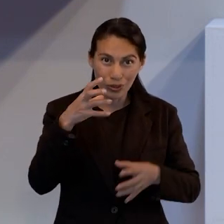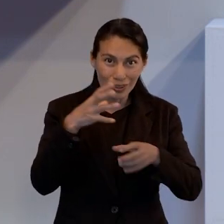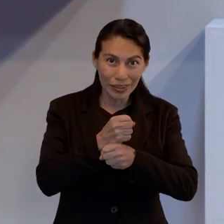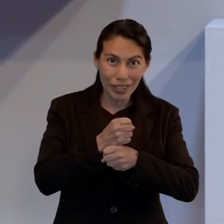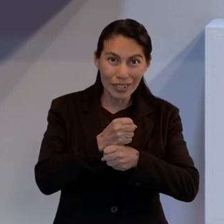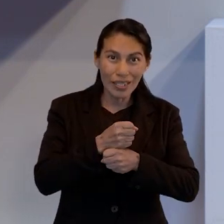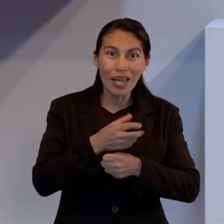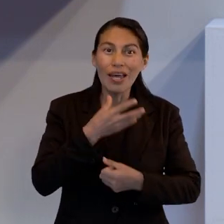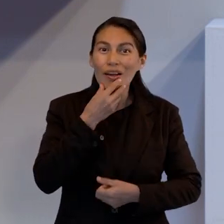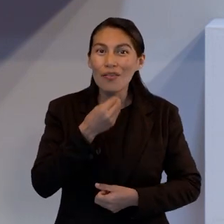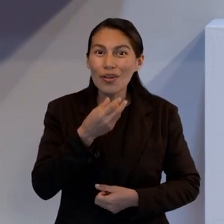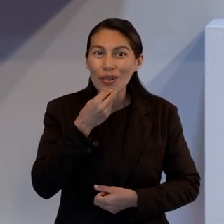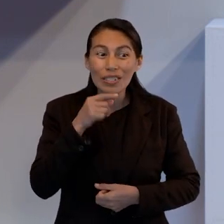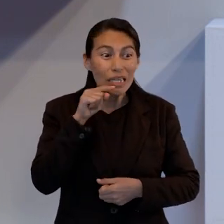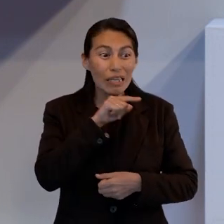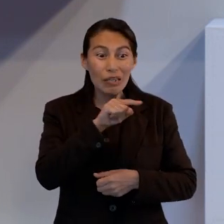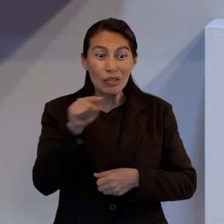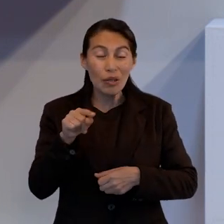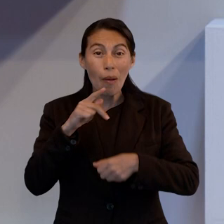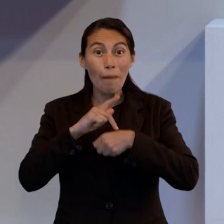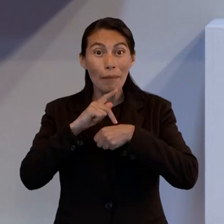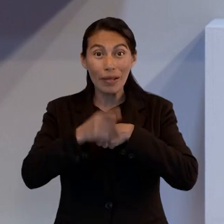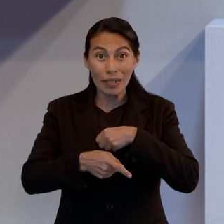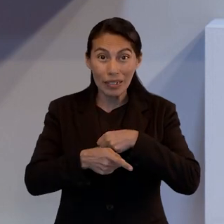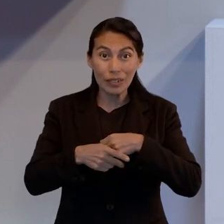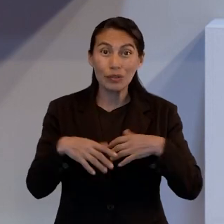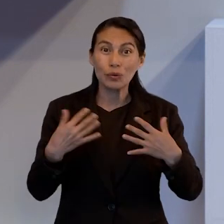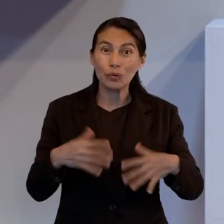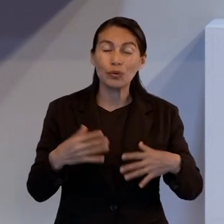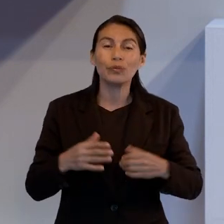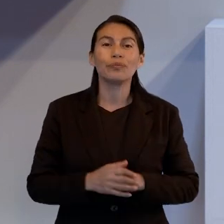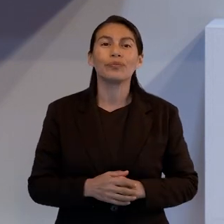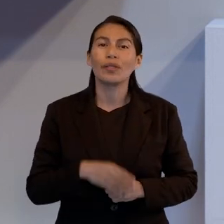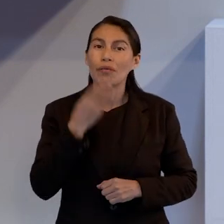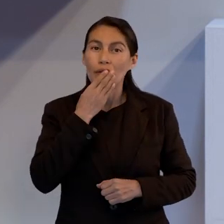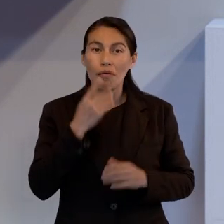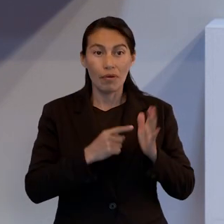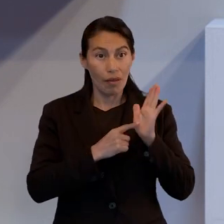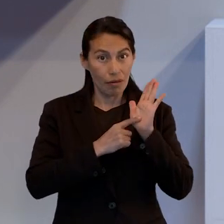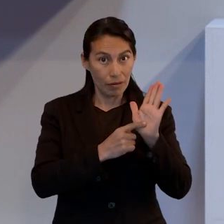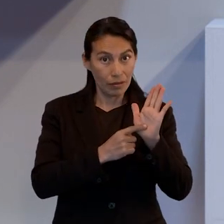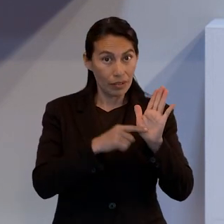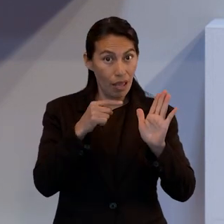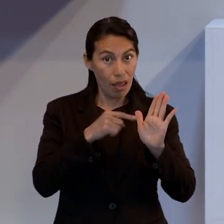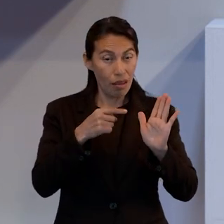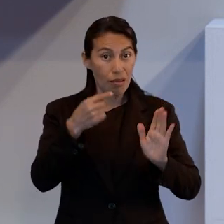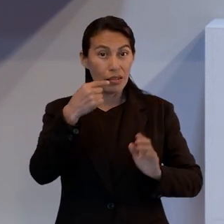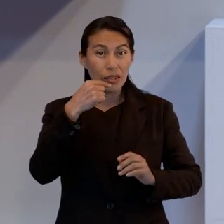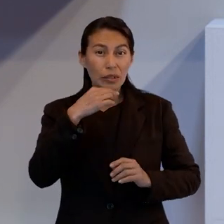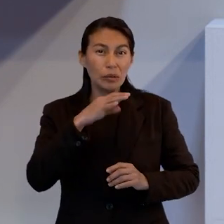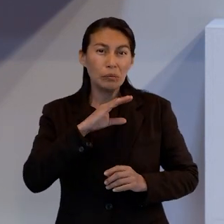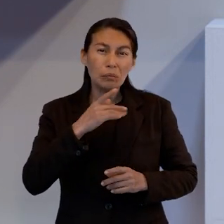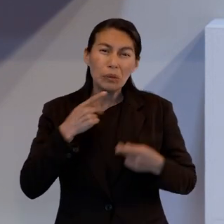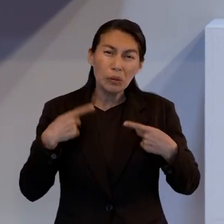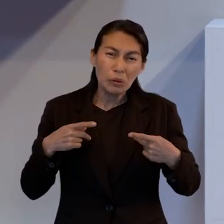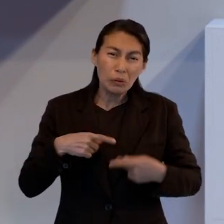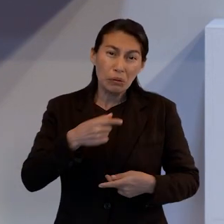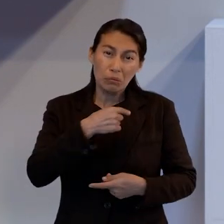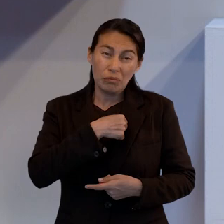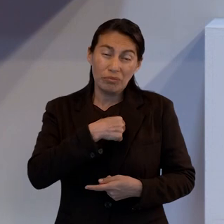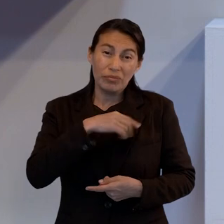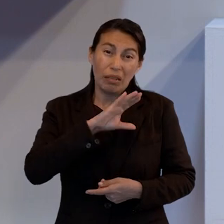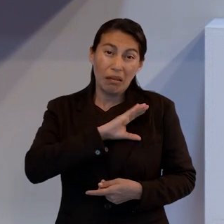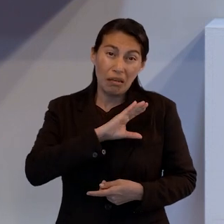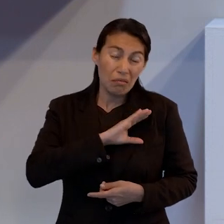peligro y la carta a los Hebreos nos revela que era la autocompasión y la